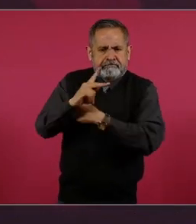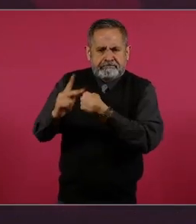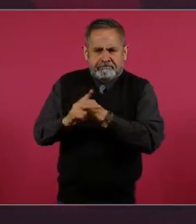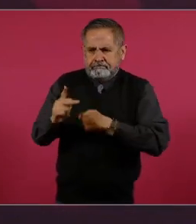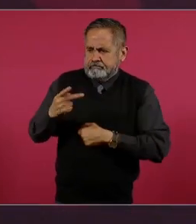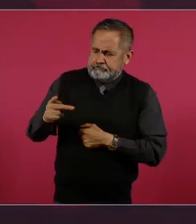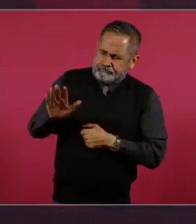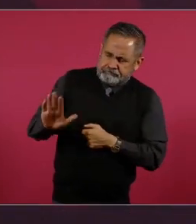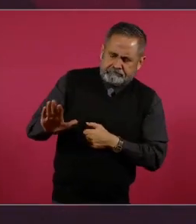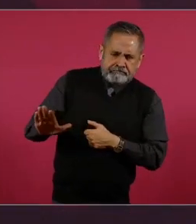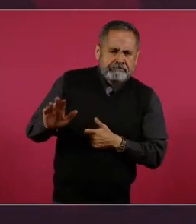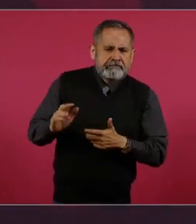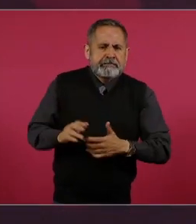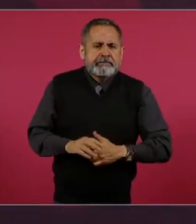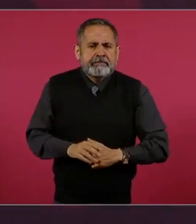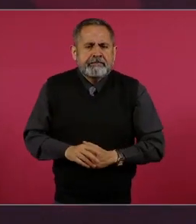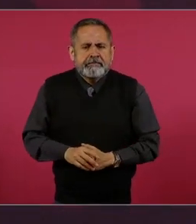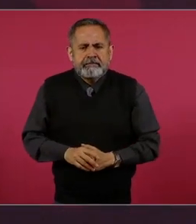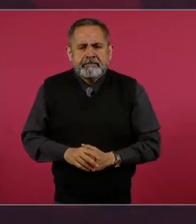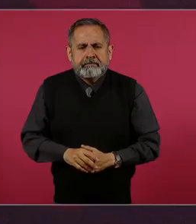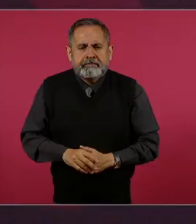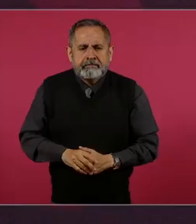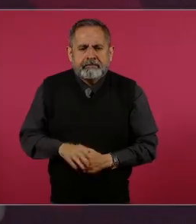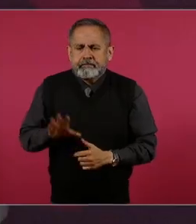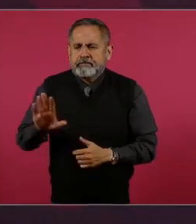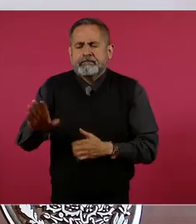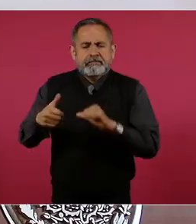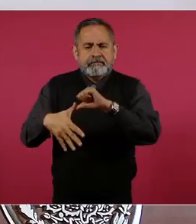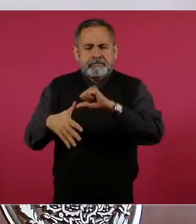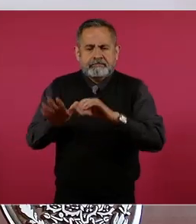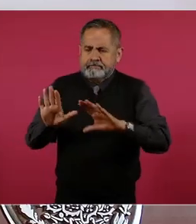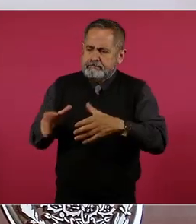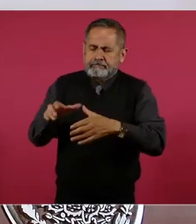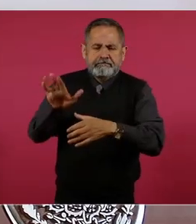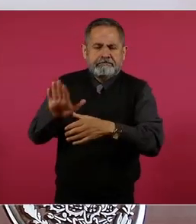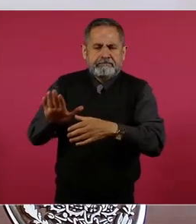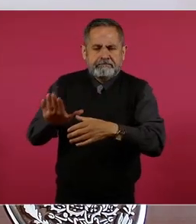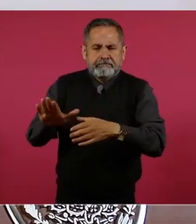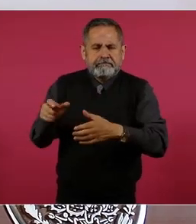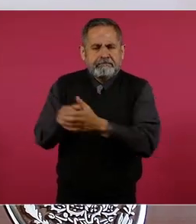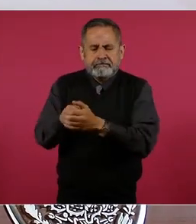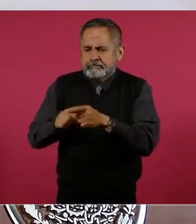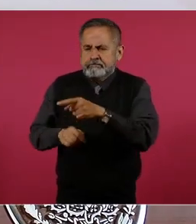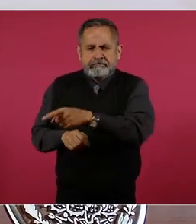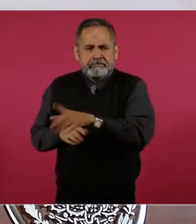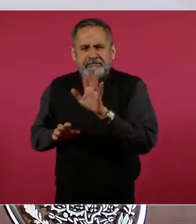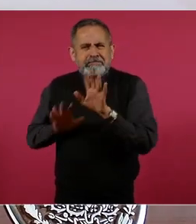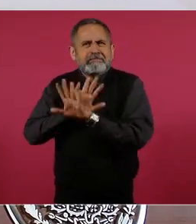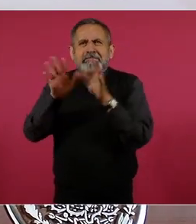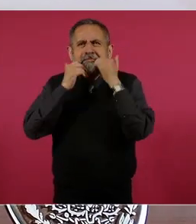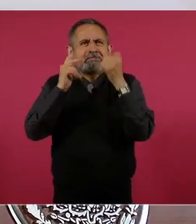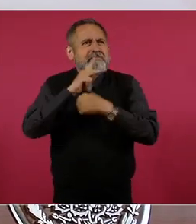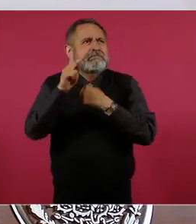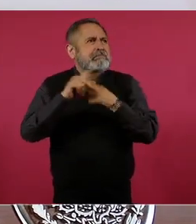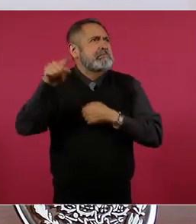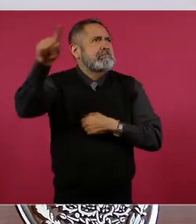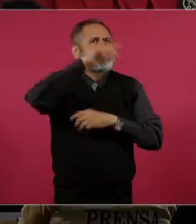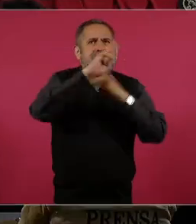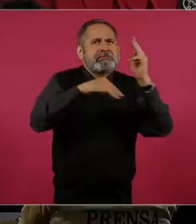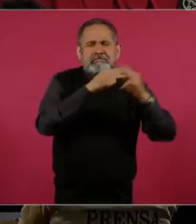de América Latina y de cualquier país del mundo.